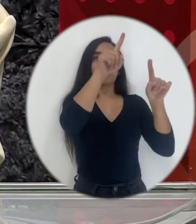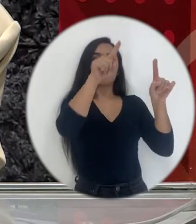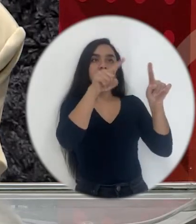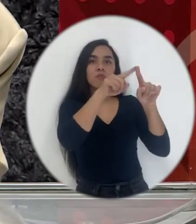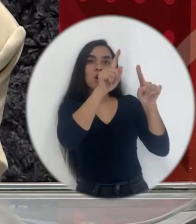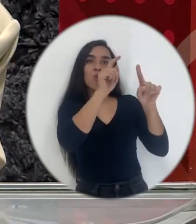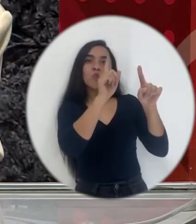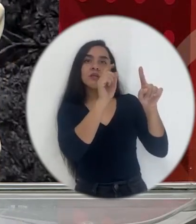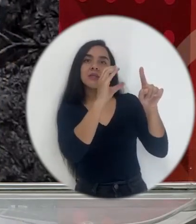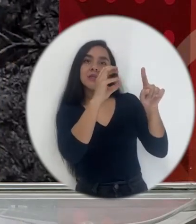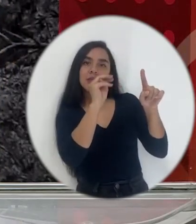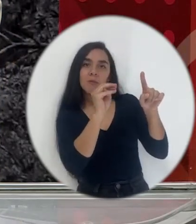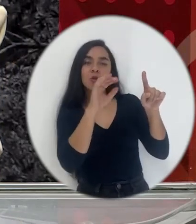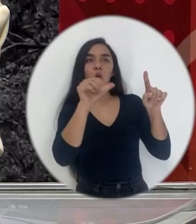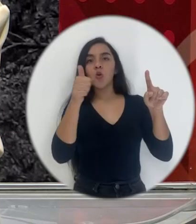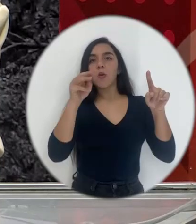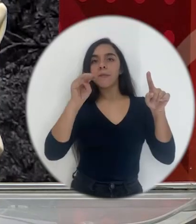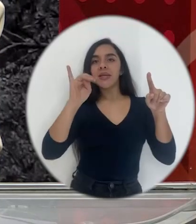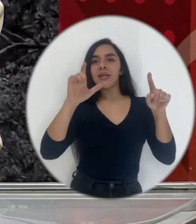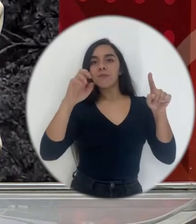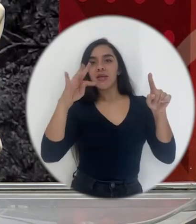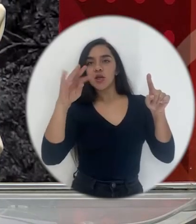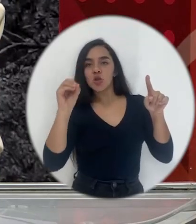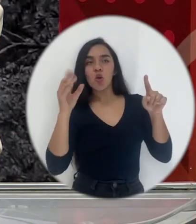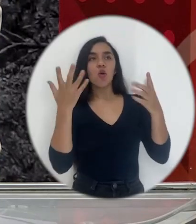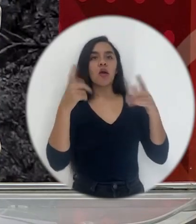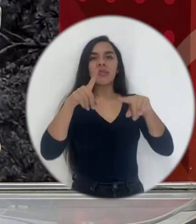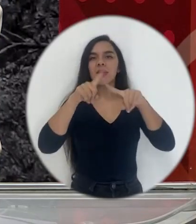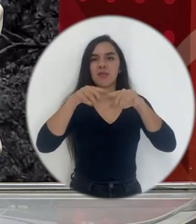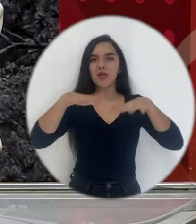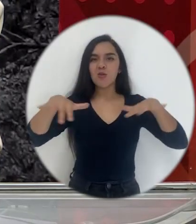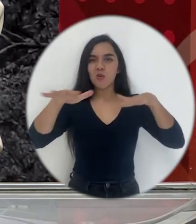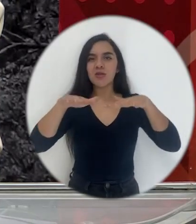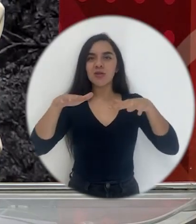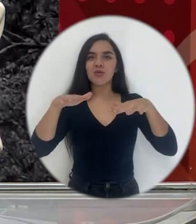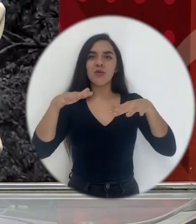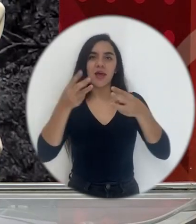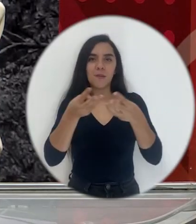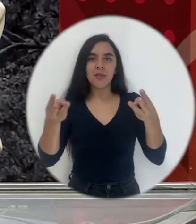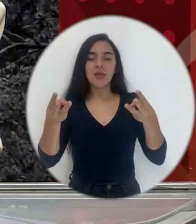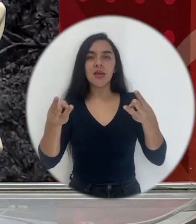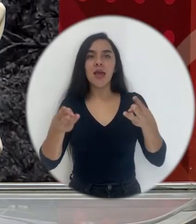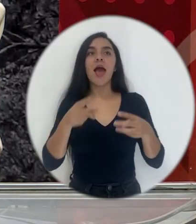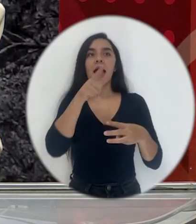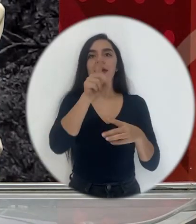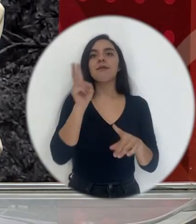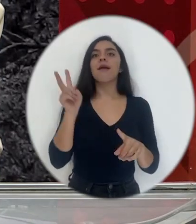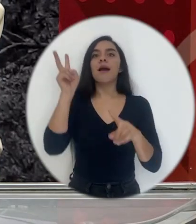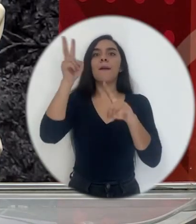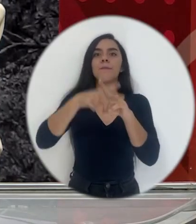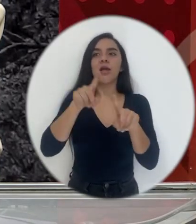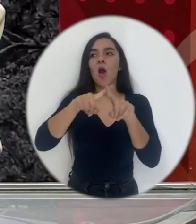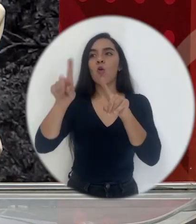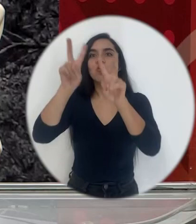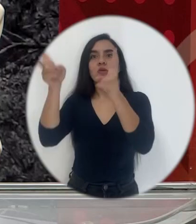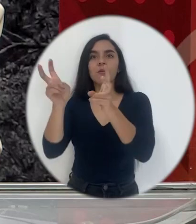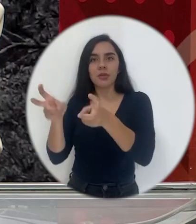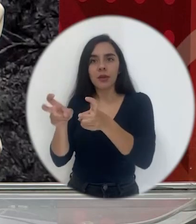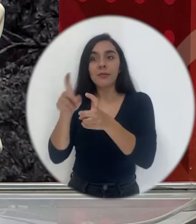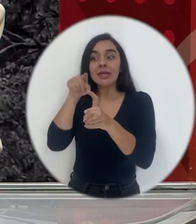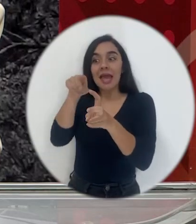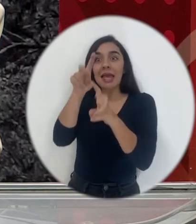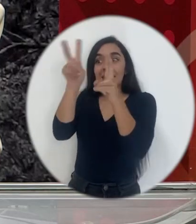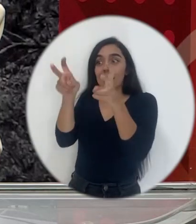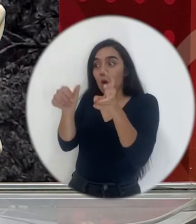uno en centímetros, otro en milímetros, no sé, dependiendo del contexto, y entonces estamos abarcando